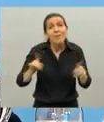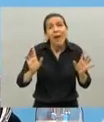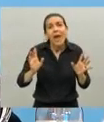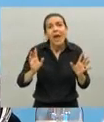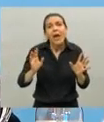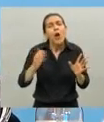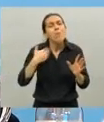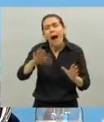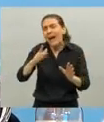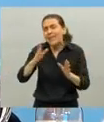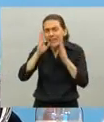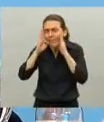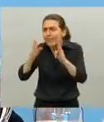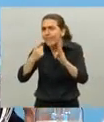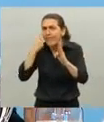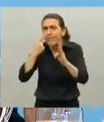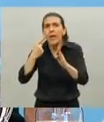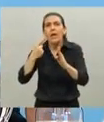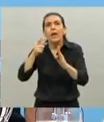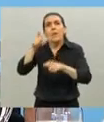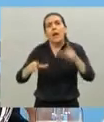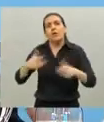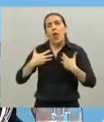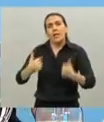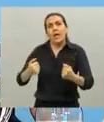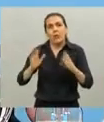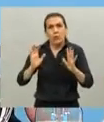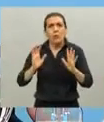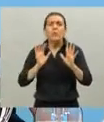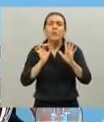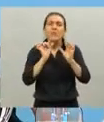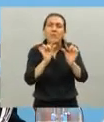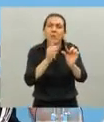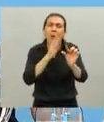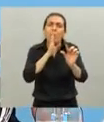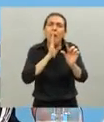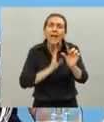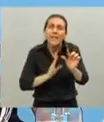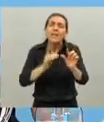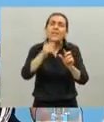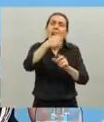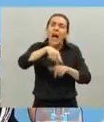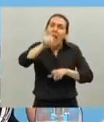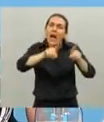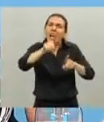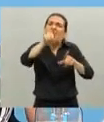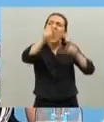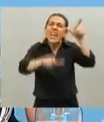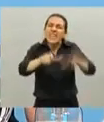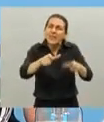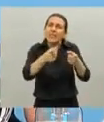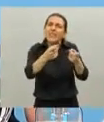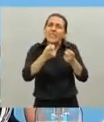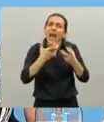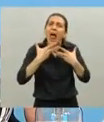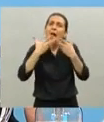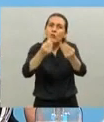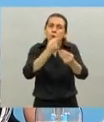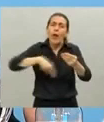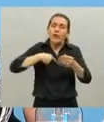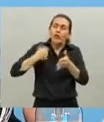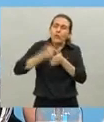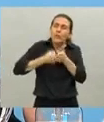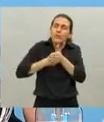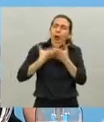interesa la salud de la gente entonces un poco de paciencia los que necesiten ayuda vamos a tratar de llegar con nuestra